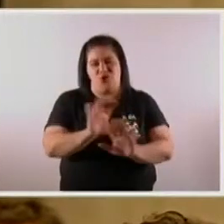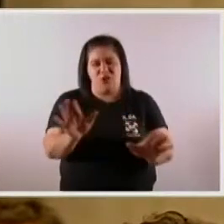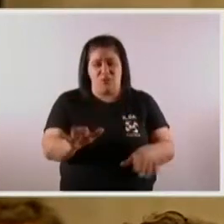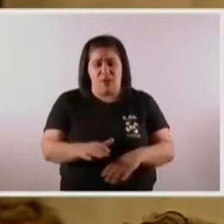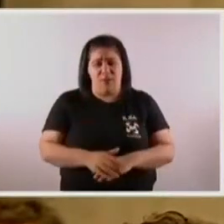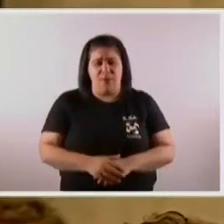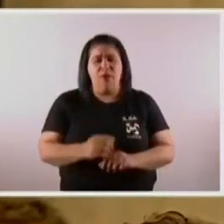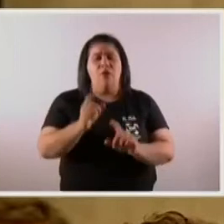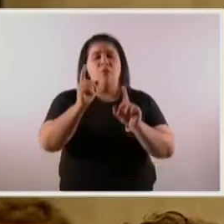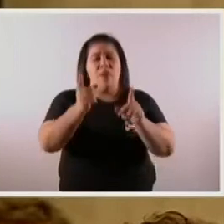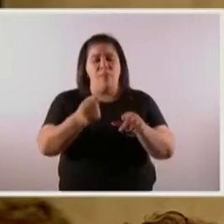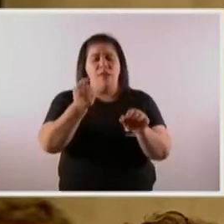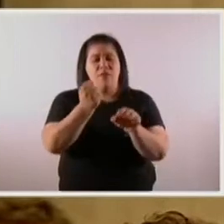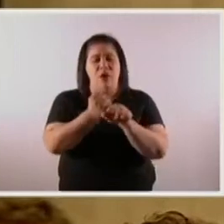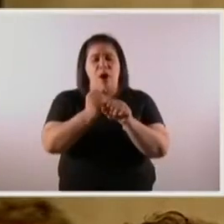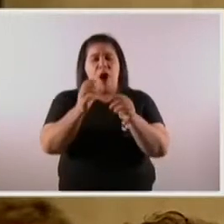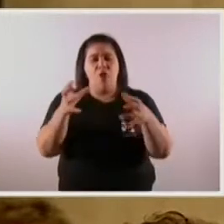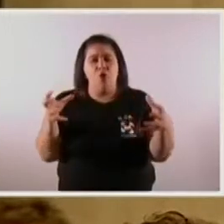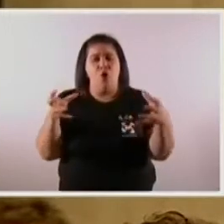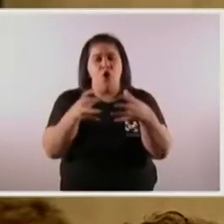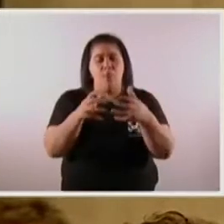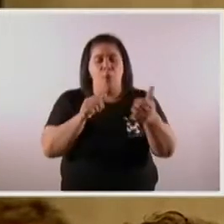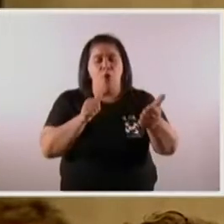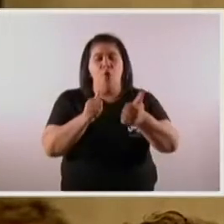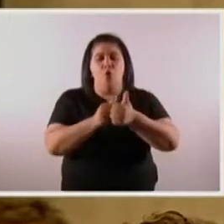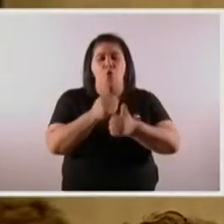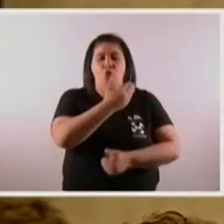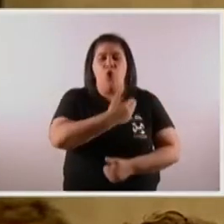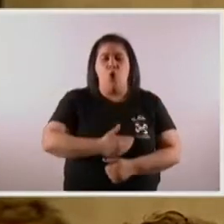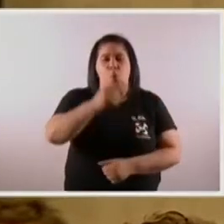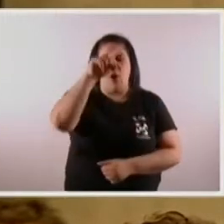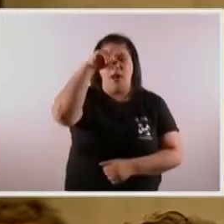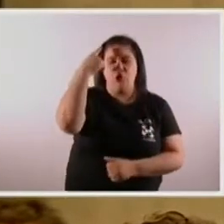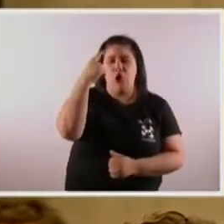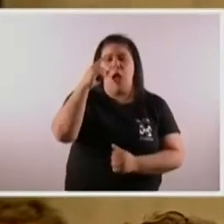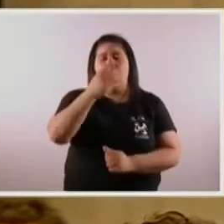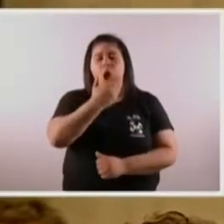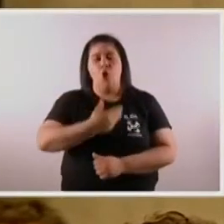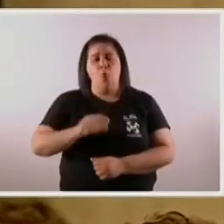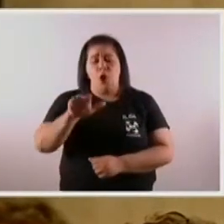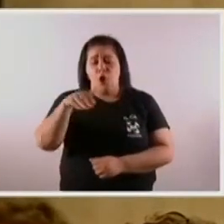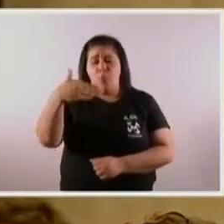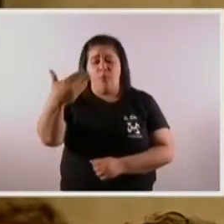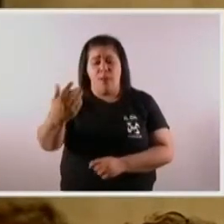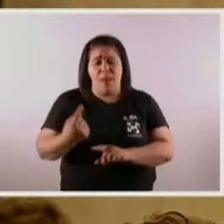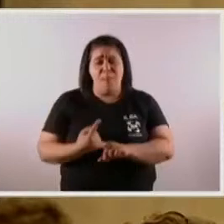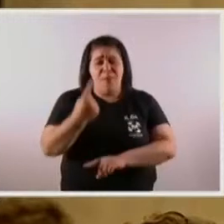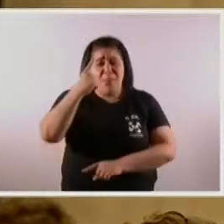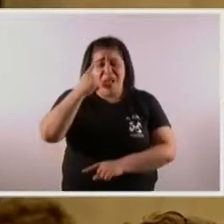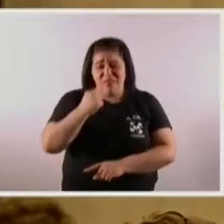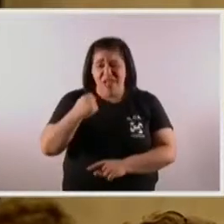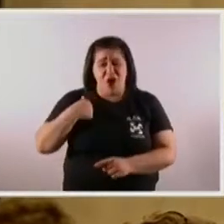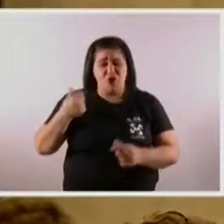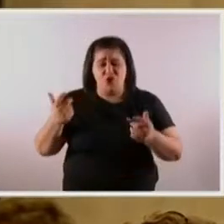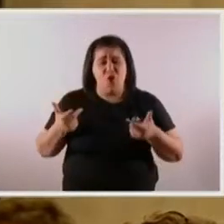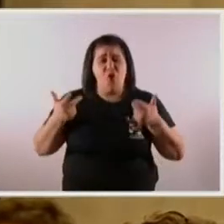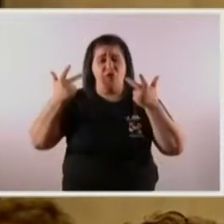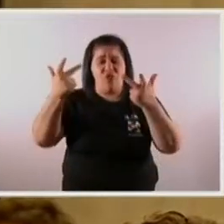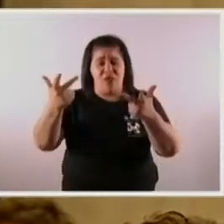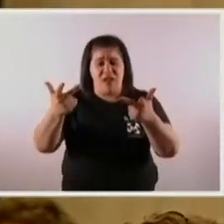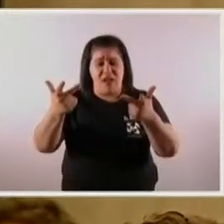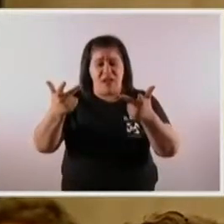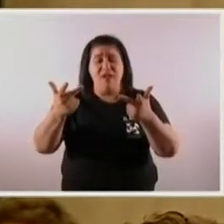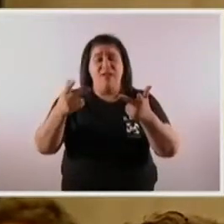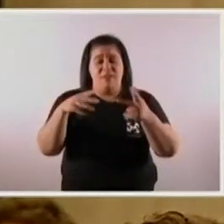trabajando en equipo con el gobierno nacional y con el gobierno de la provincia. Desde el primer día dije que para cuidar